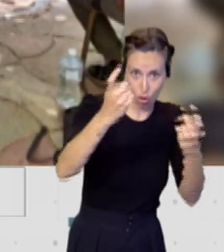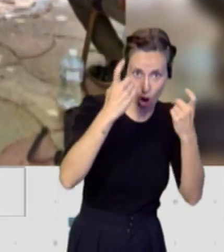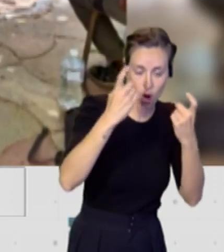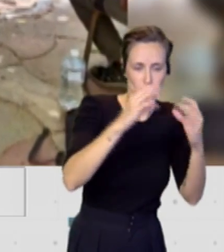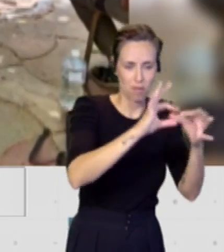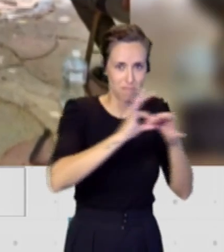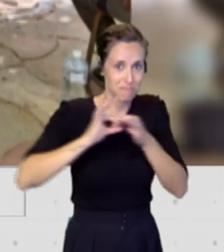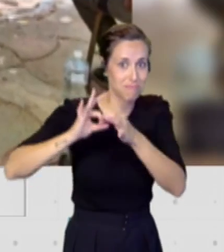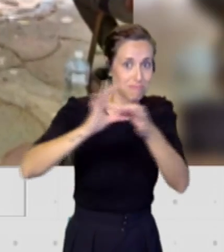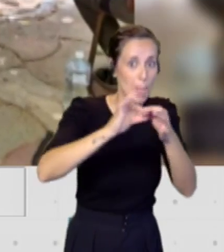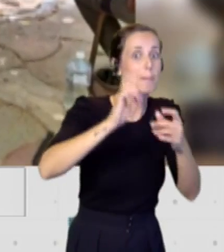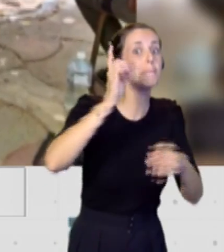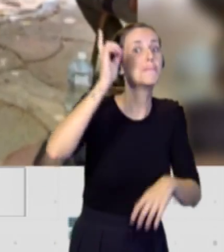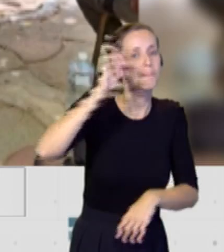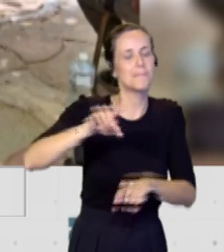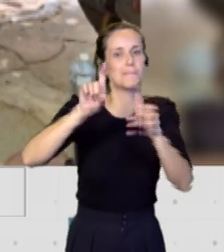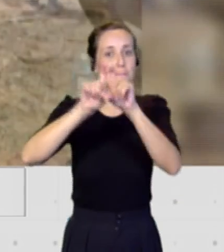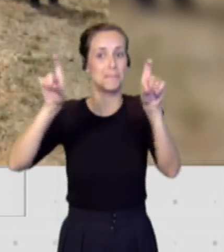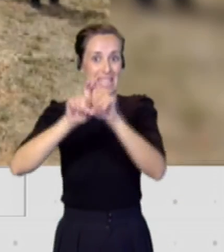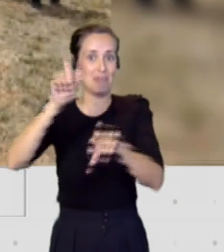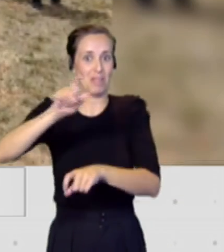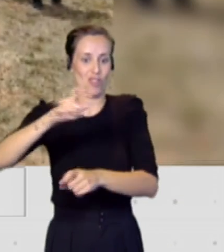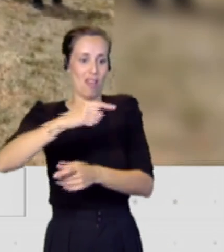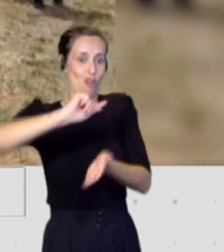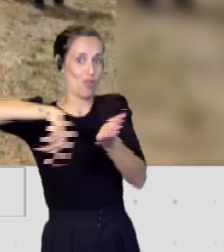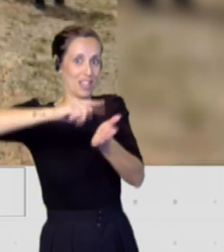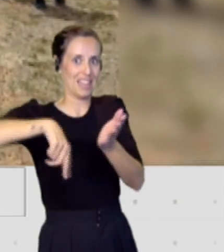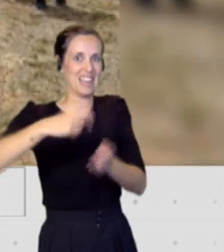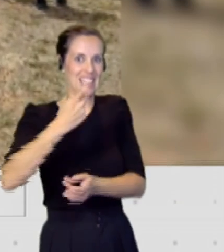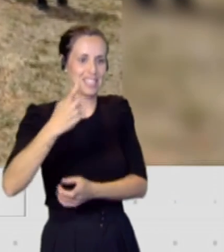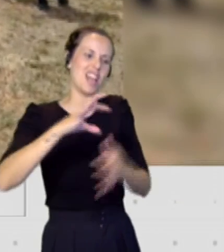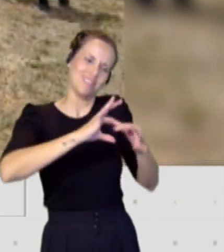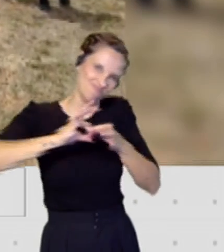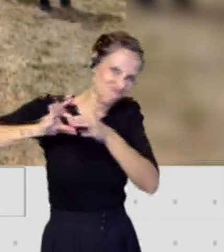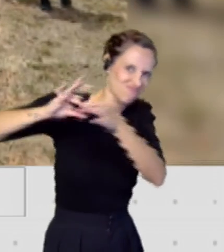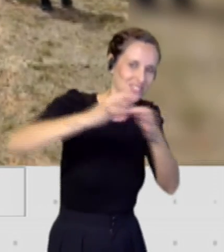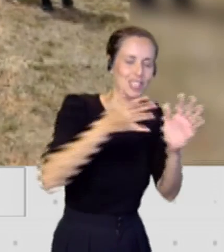cualificado. ¿Realmente hay posibilidades de que estas personas se queden trabajando?